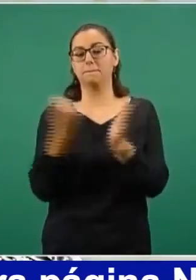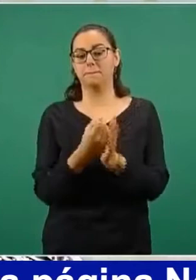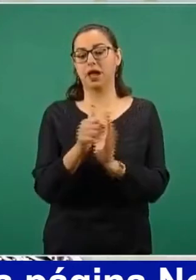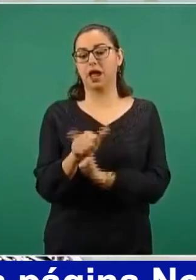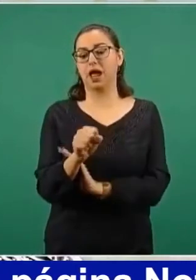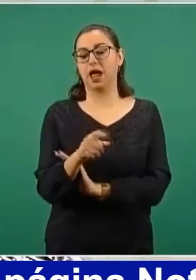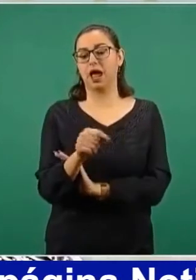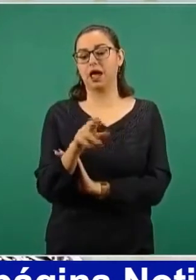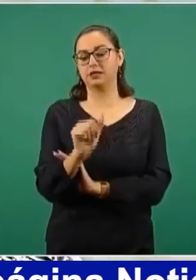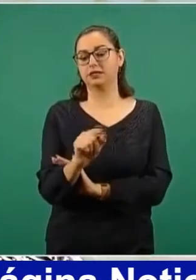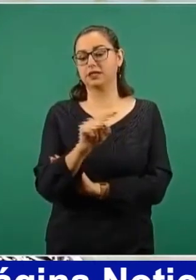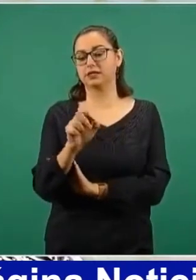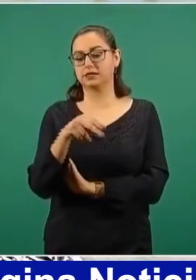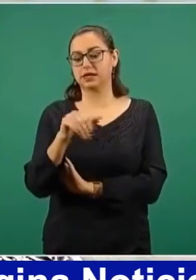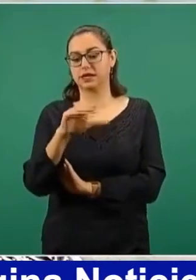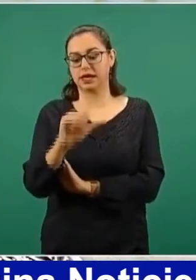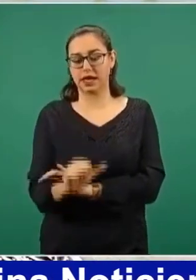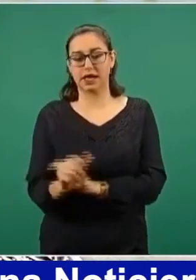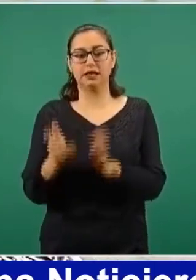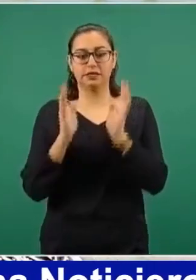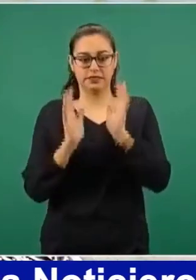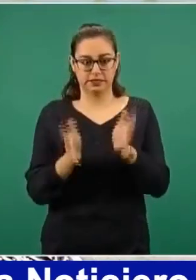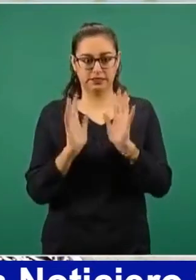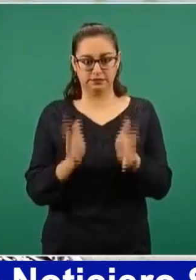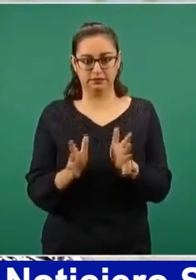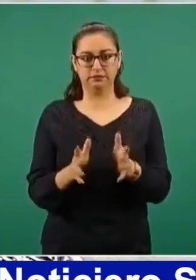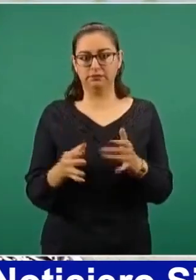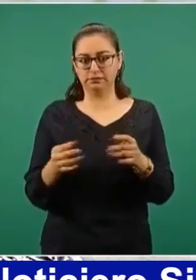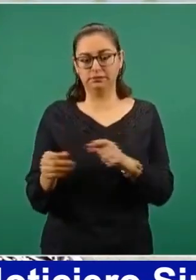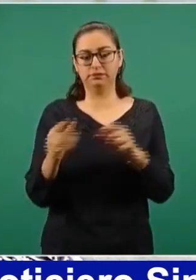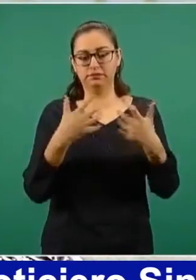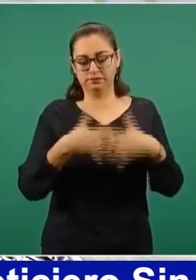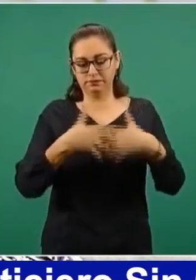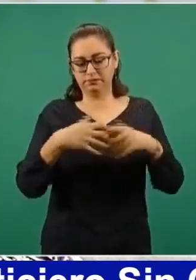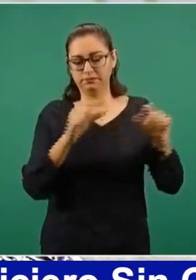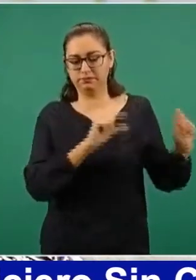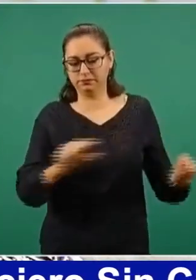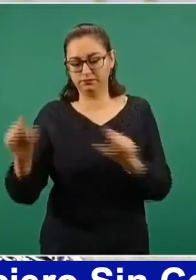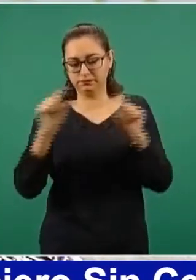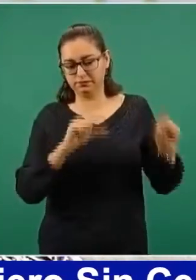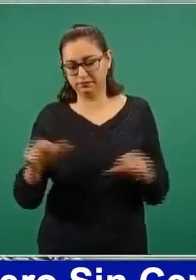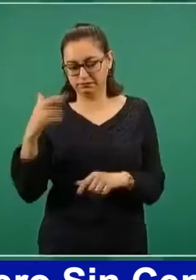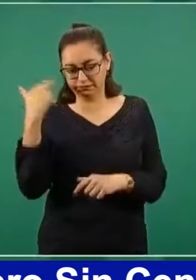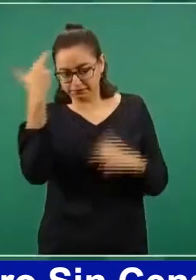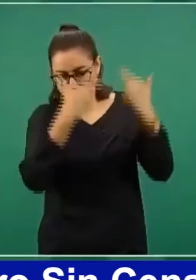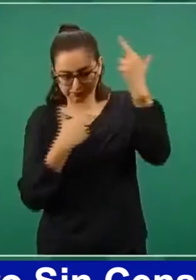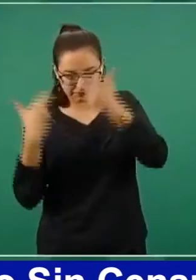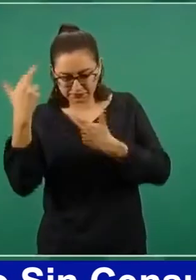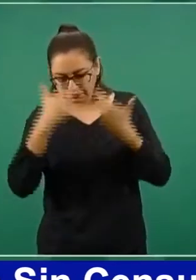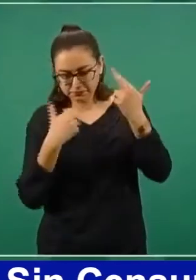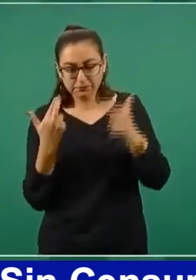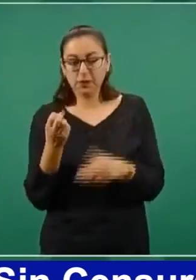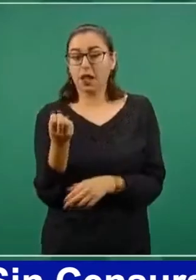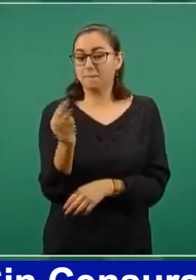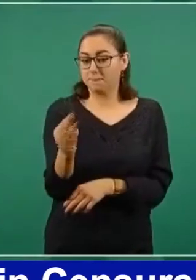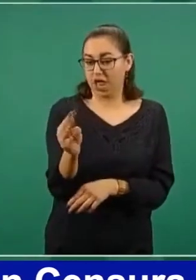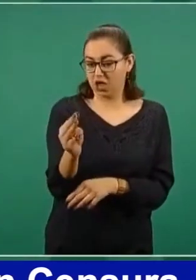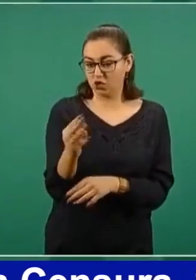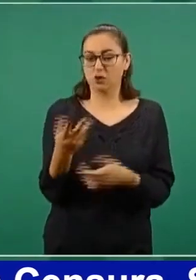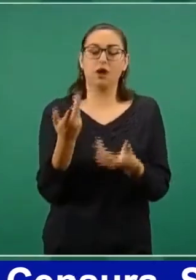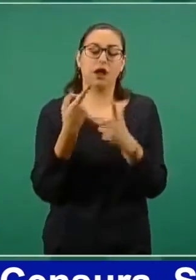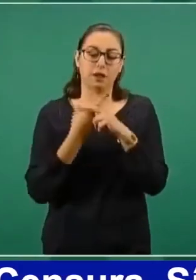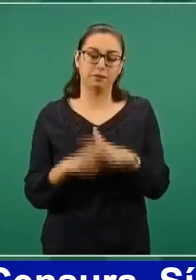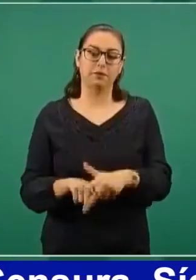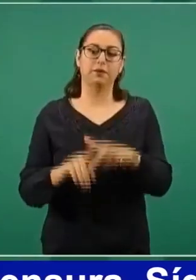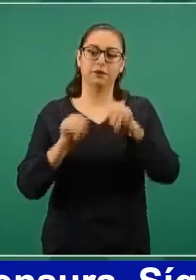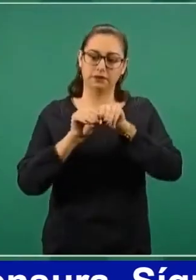las primeros cuatro lotes, pero están en el último paso del proceso de calidad, y se liberarán a mediados de mayo para empezar a